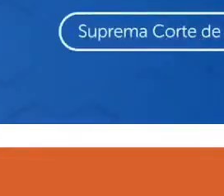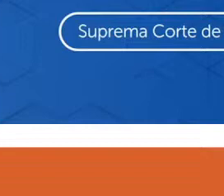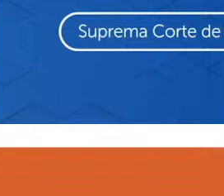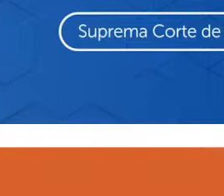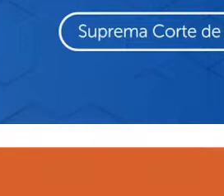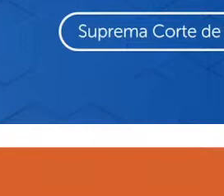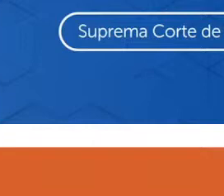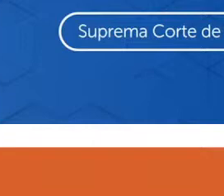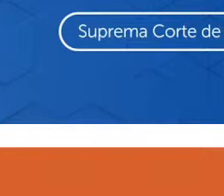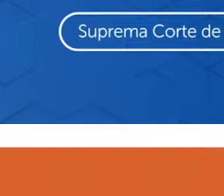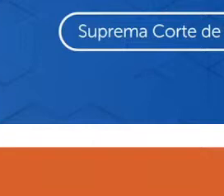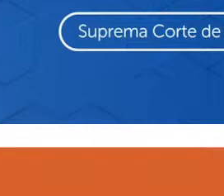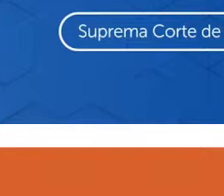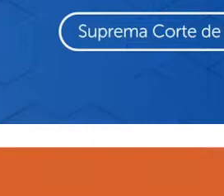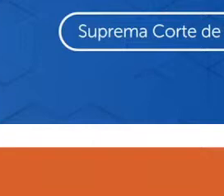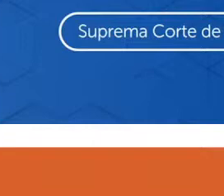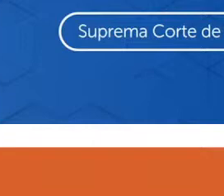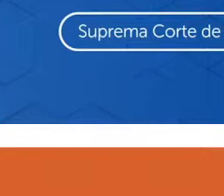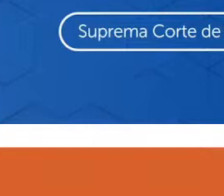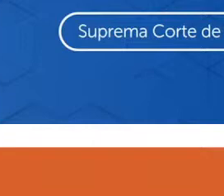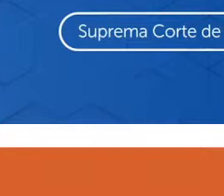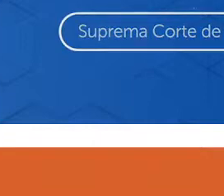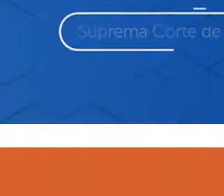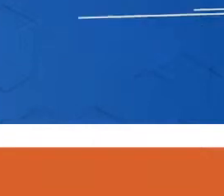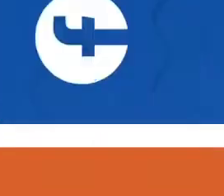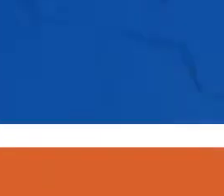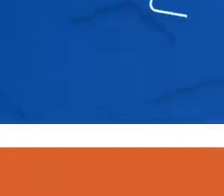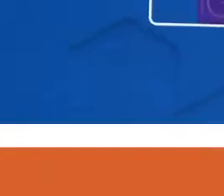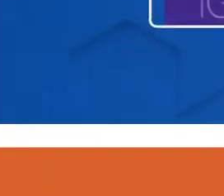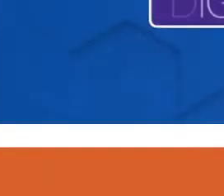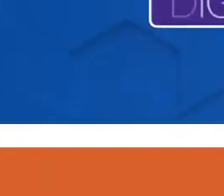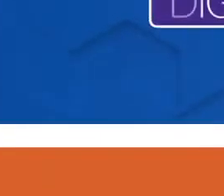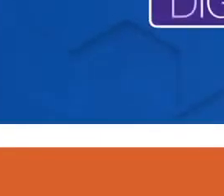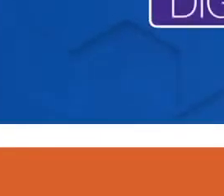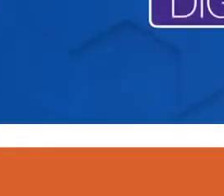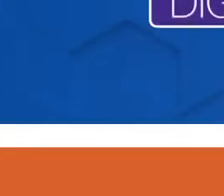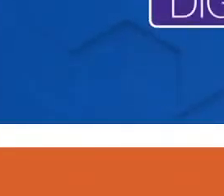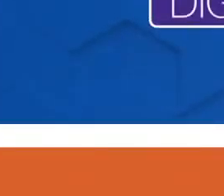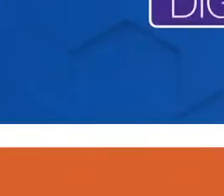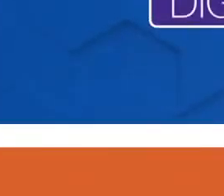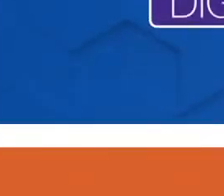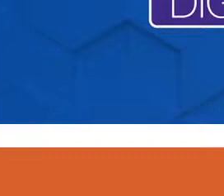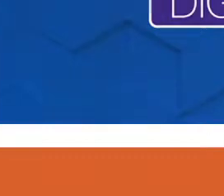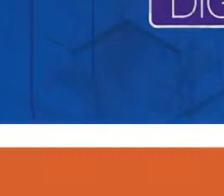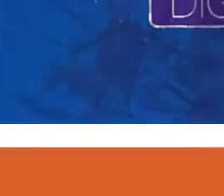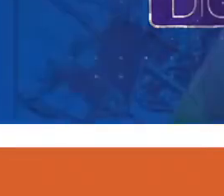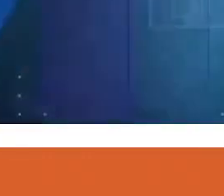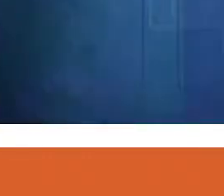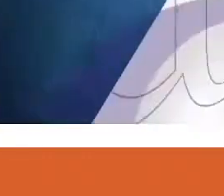como Suprema Corte de Justicia de la Nación. Sigue nuestra página oficial y se parte de la Corte Digital.